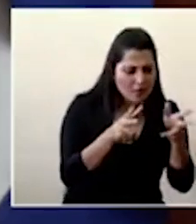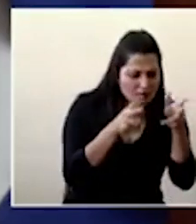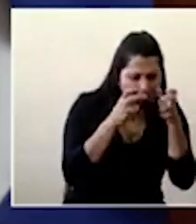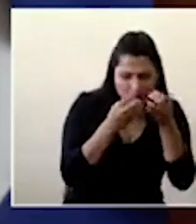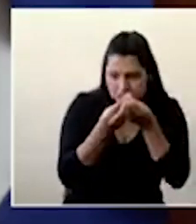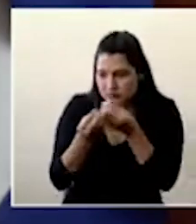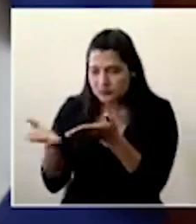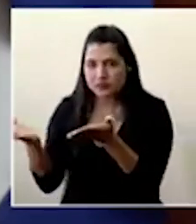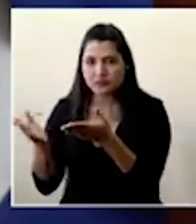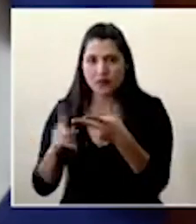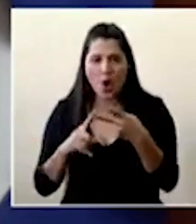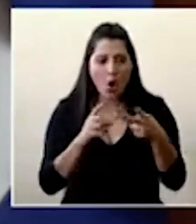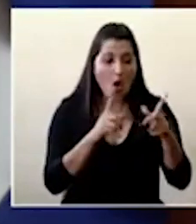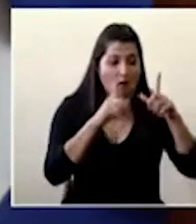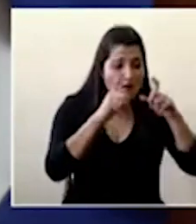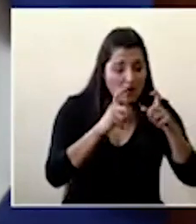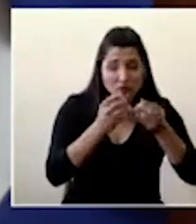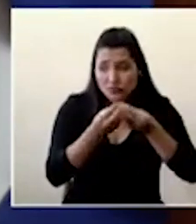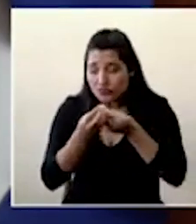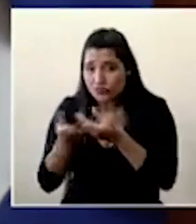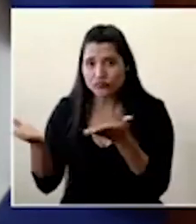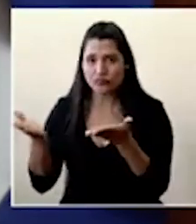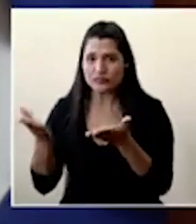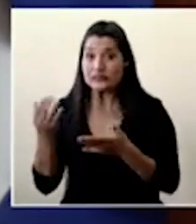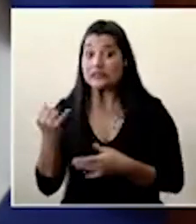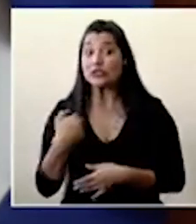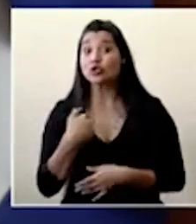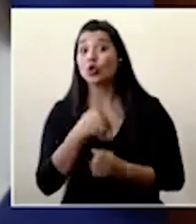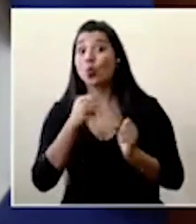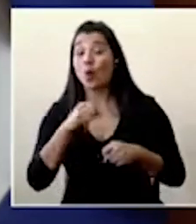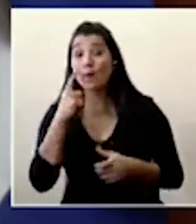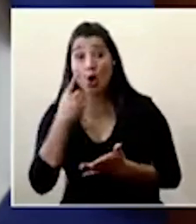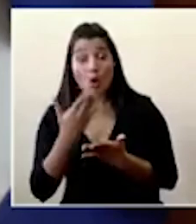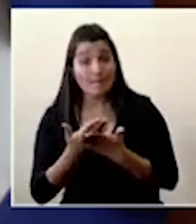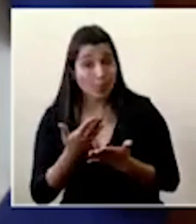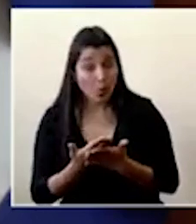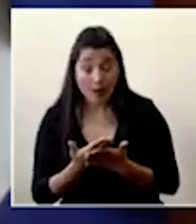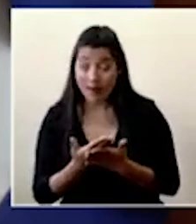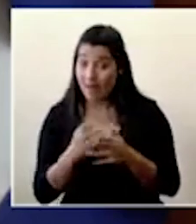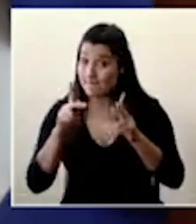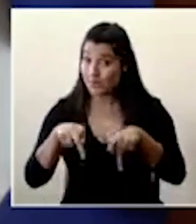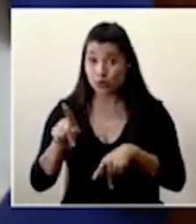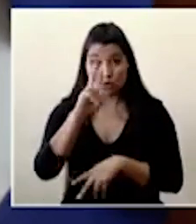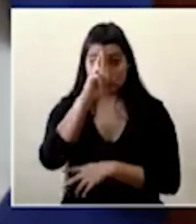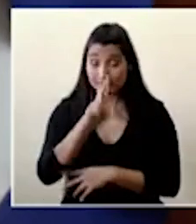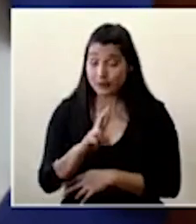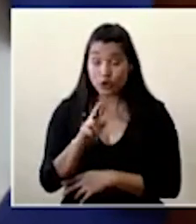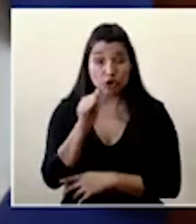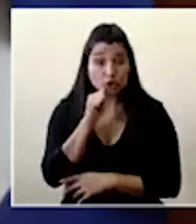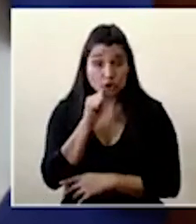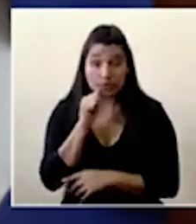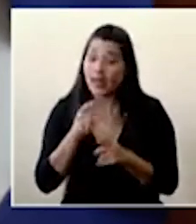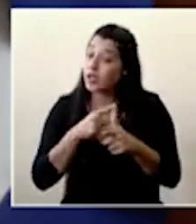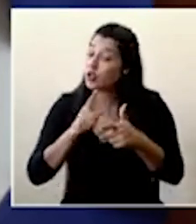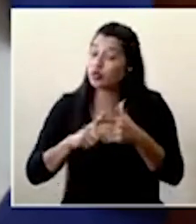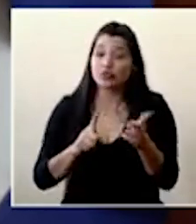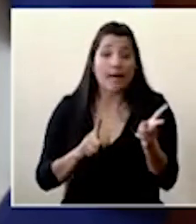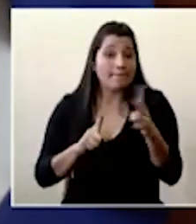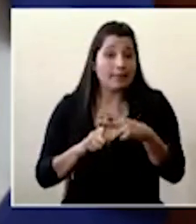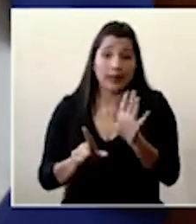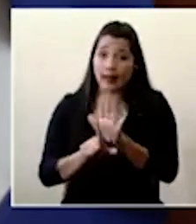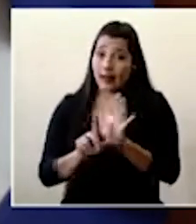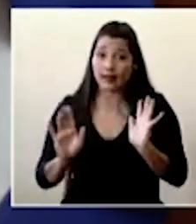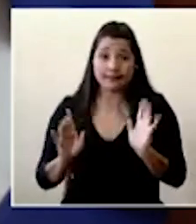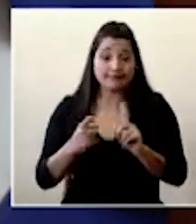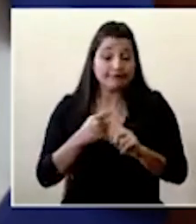se pueda comprobar obviamente con el debido proceso se aplicará lo que en la ley corresponde que va desde